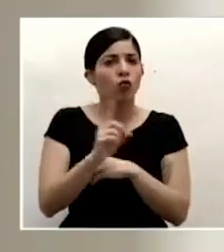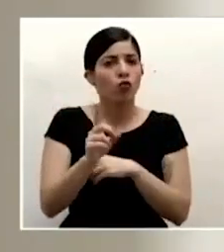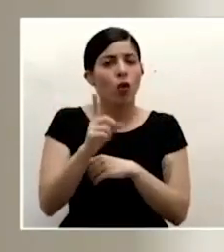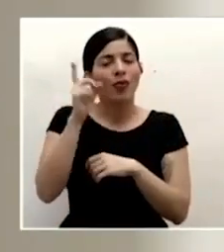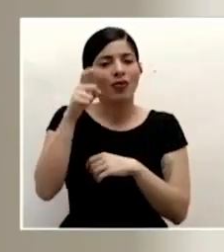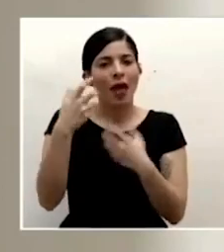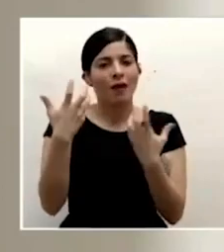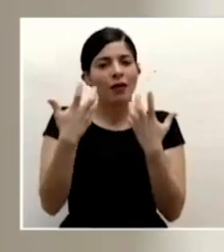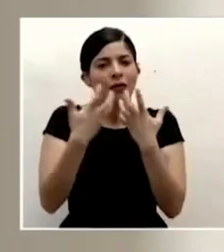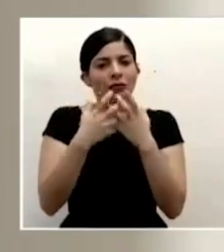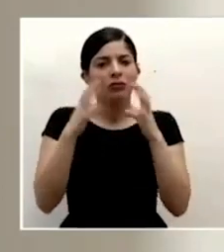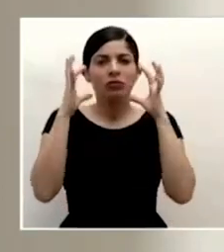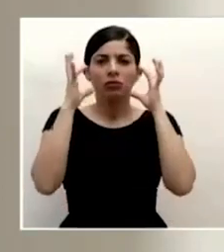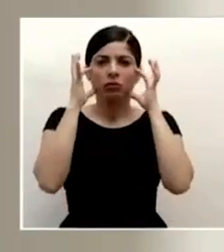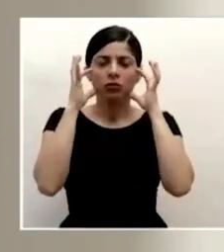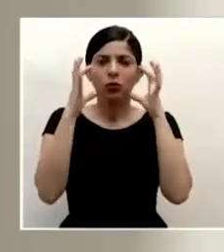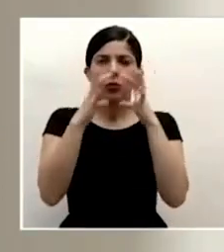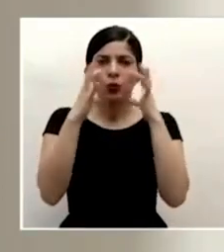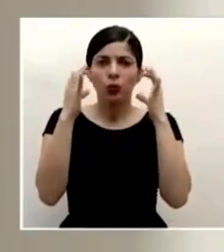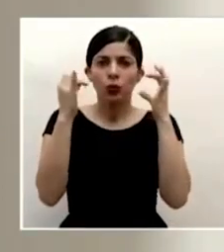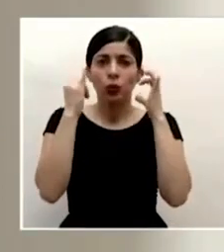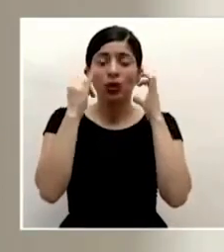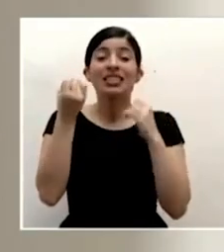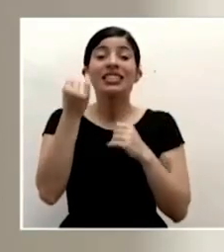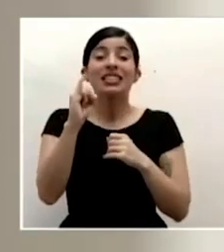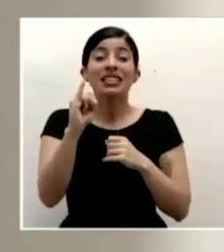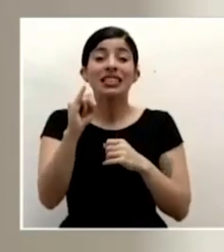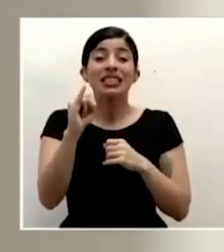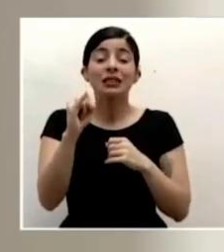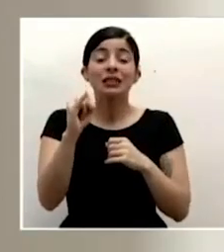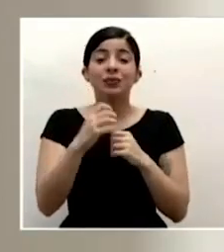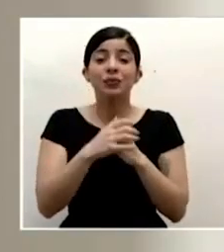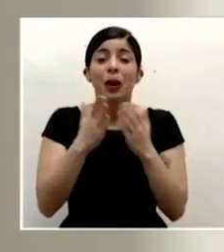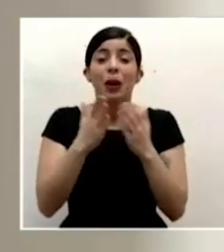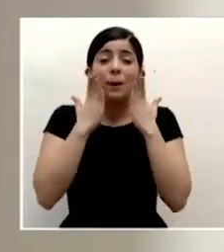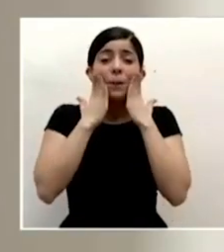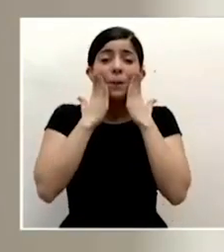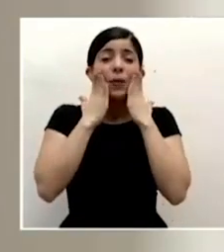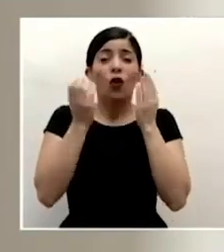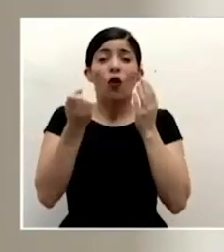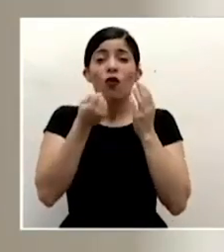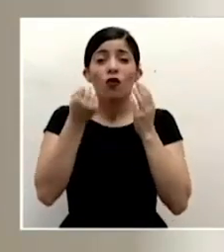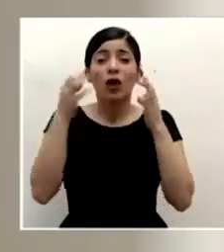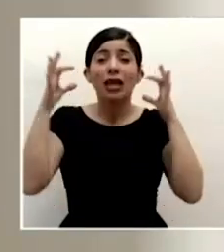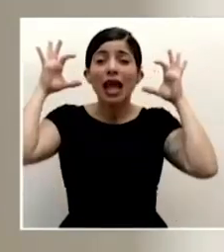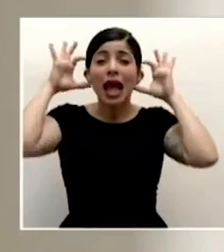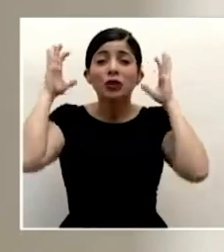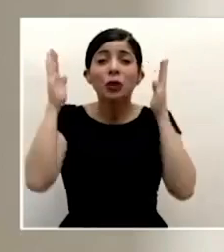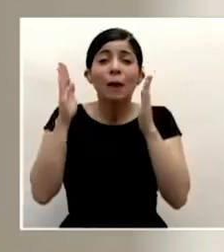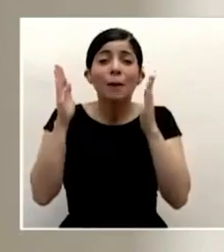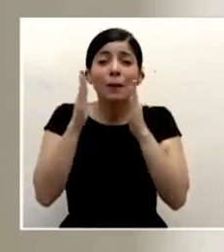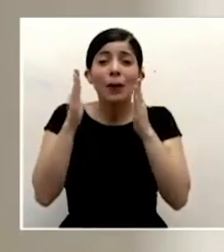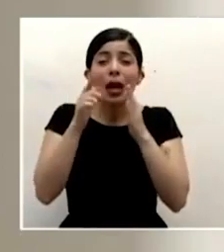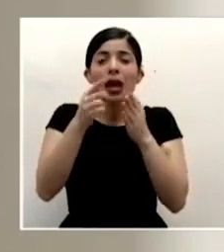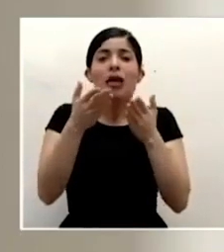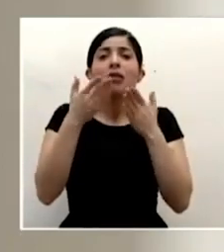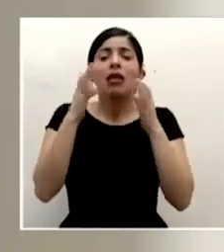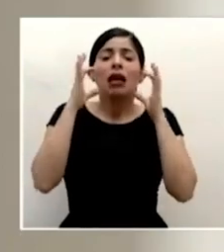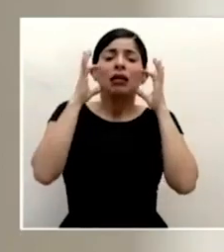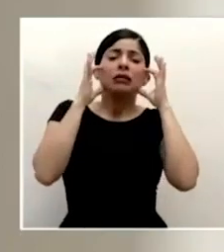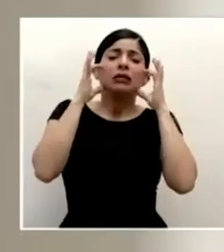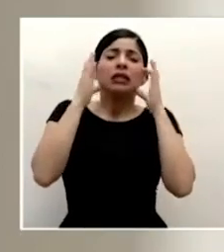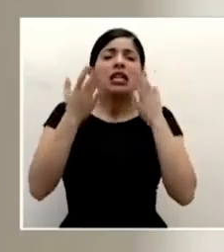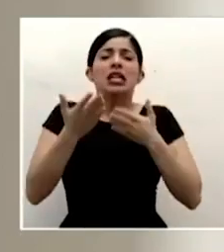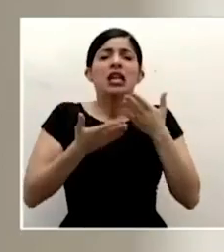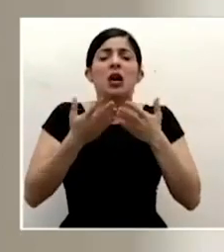sostenerse la mascarilla si queda demasiado este presionado con un elástico corto le va a provocar mucho disconfort y usted no va a querer